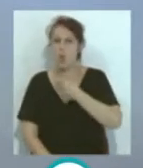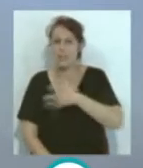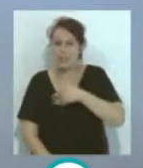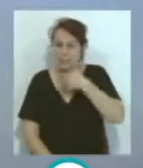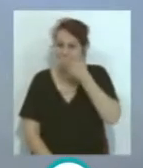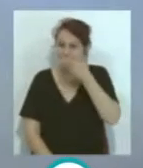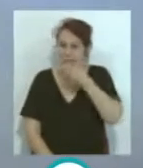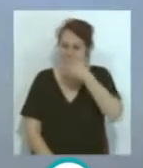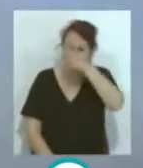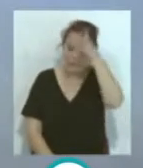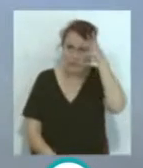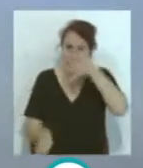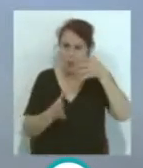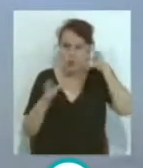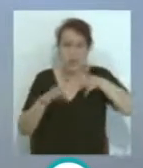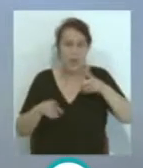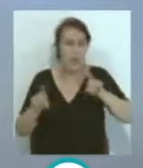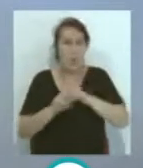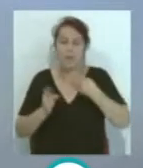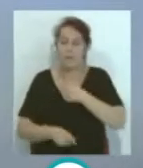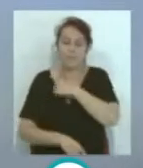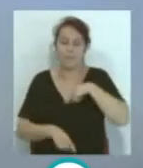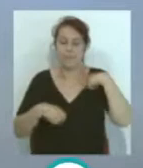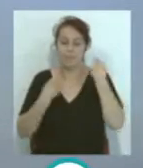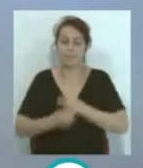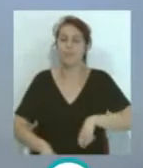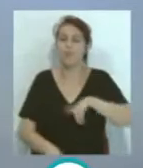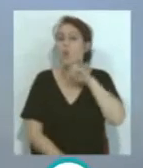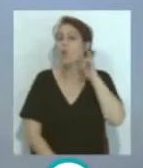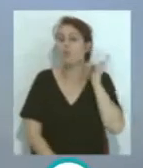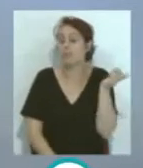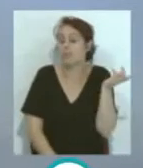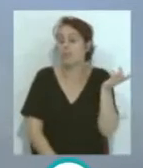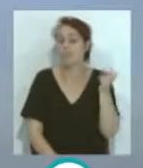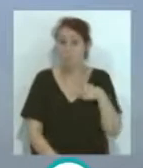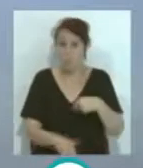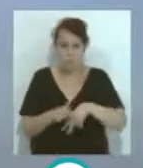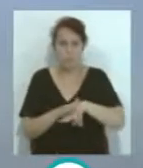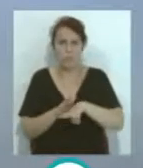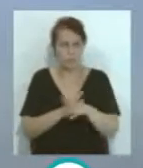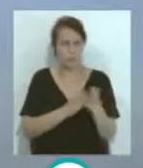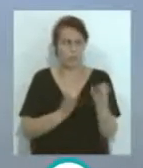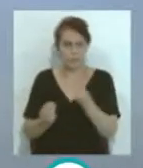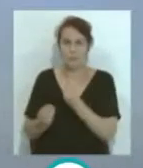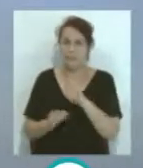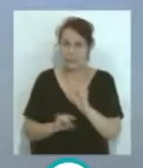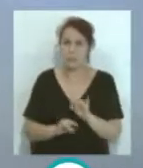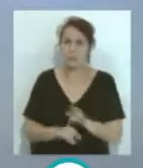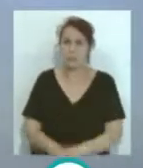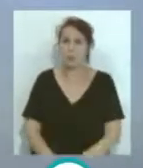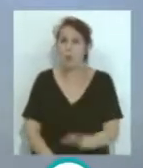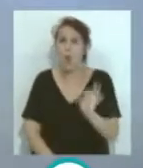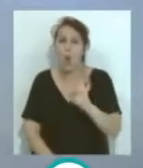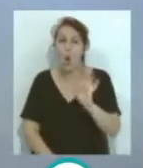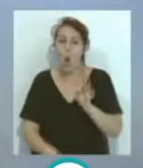lluvia... ...su camiseta rosa y bueno... ...y hay muchos futbolistas que sí... ...o